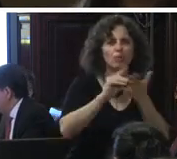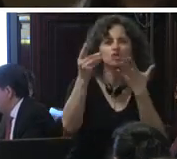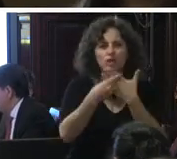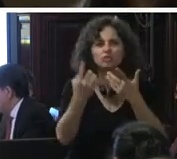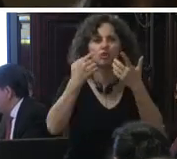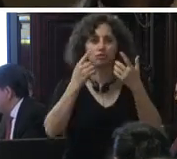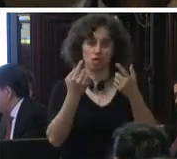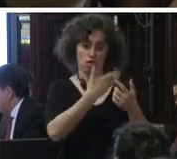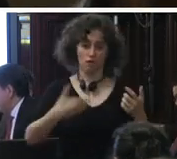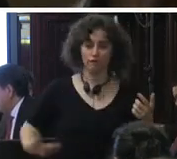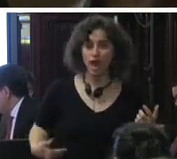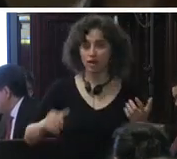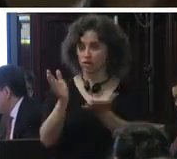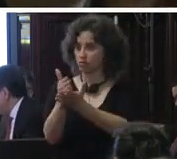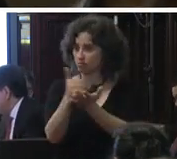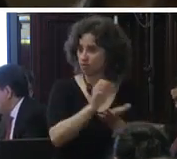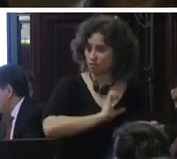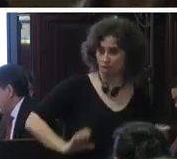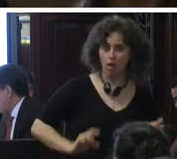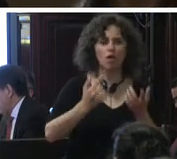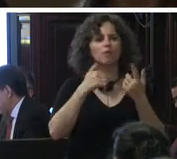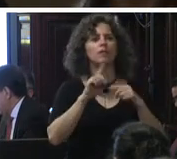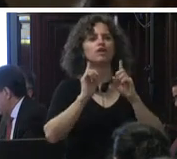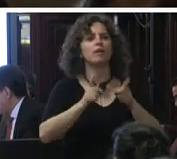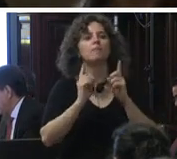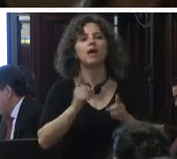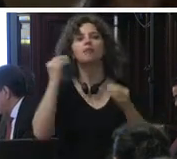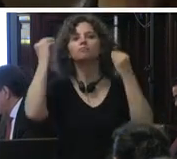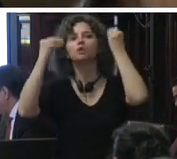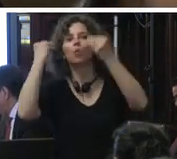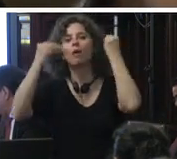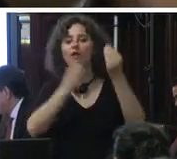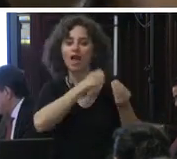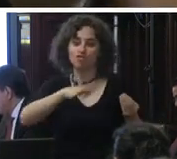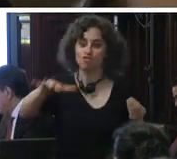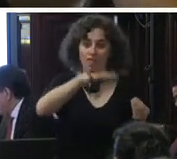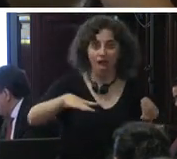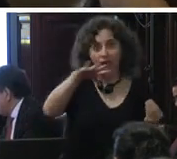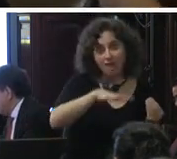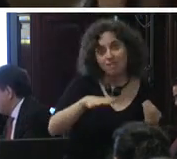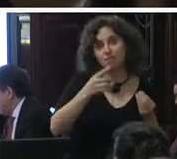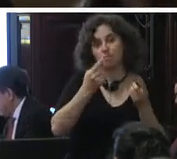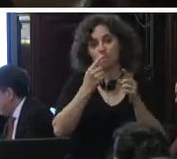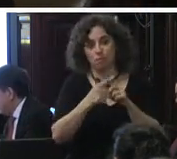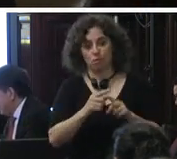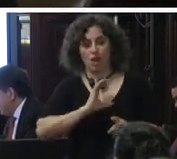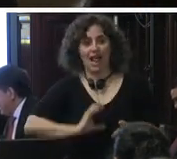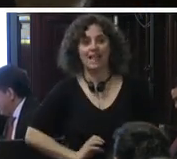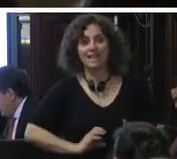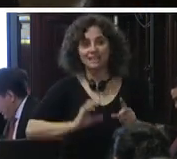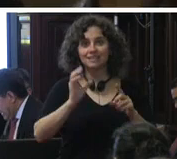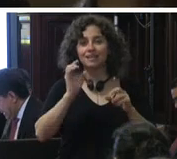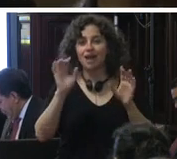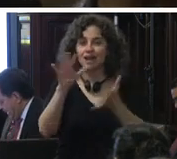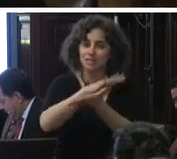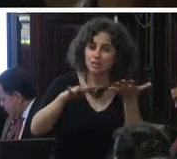gobiernos estatales resultados también de la preocupación de la sociedad por las características y